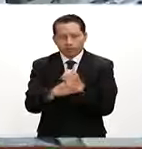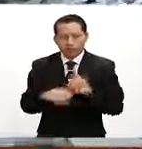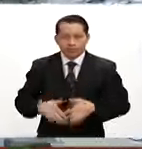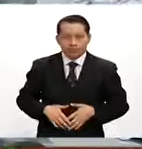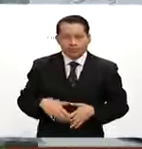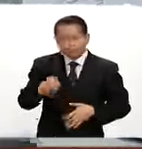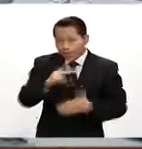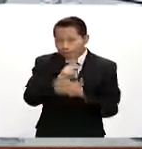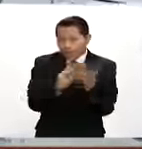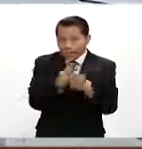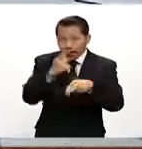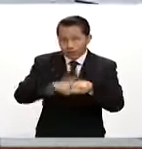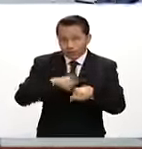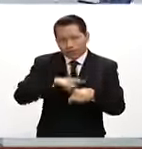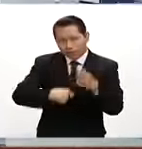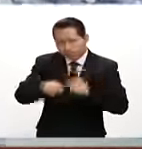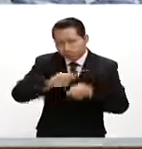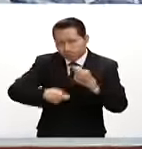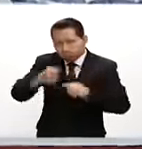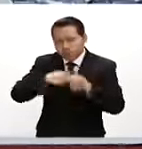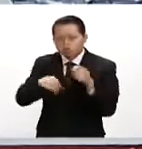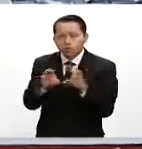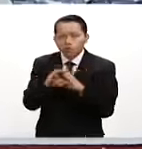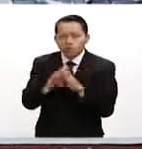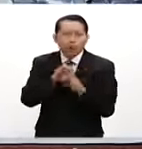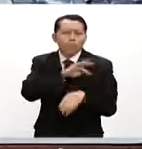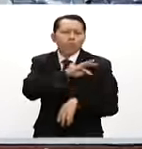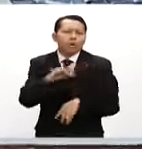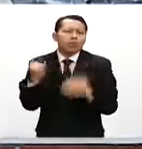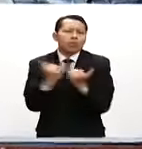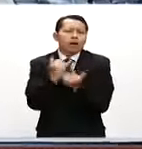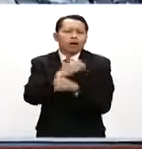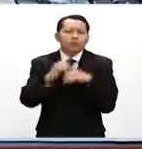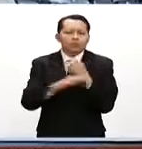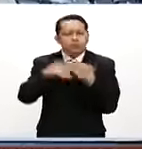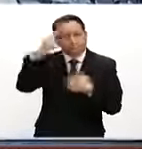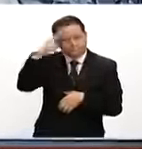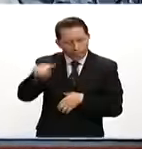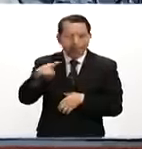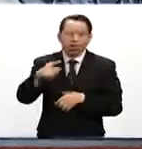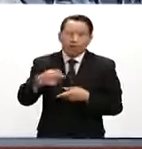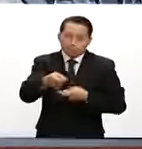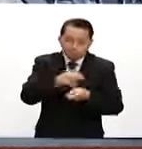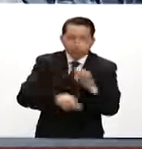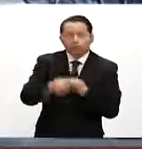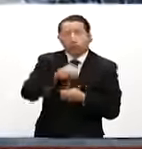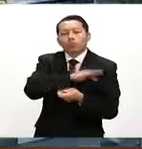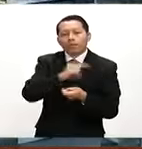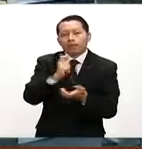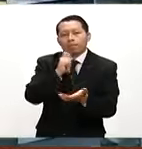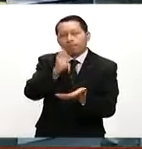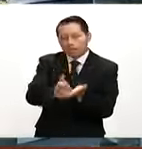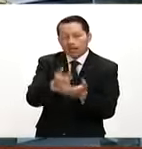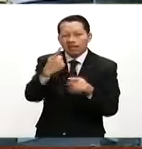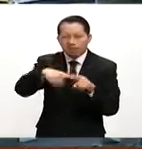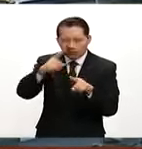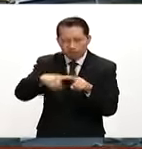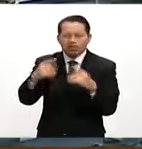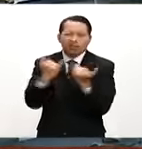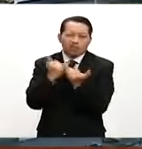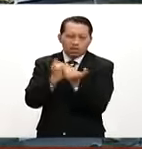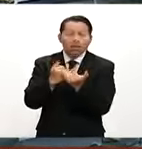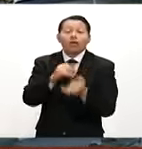de Canje de Armas que promueve entre la población la entrega de estos objetos a cambio de incentivos económicos y materiales ha permitido